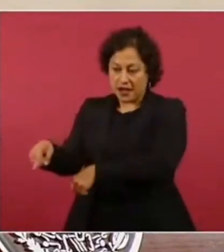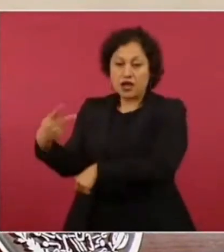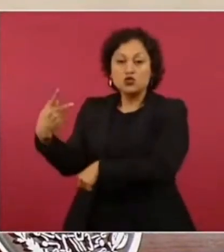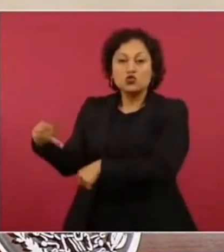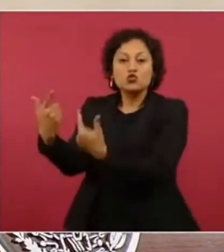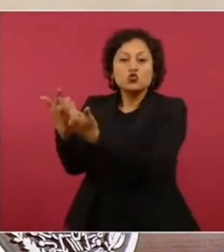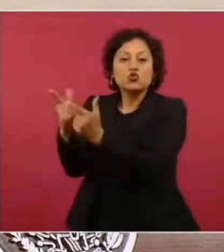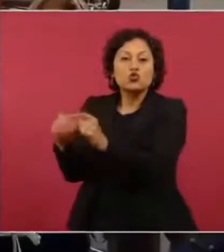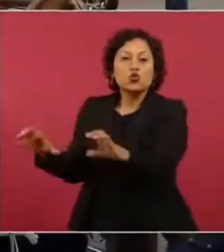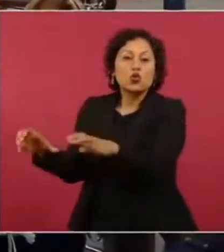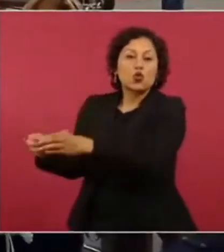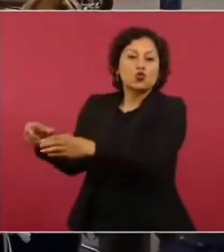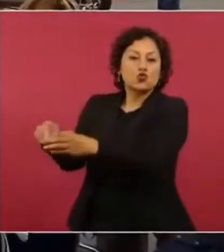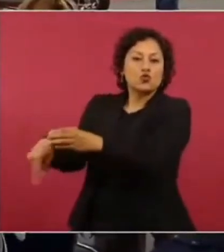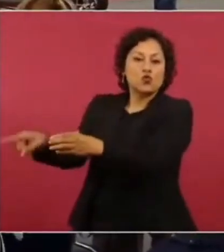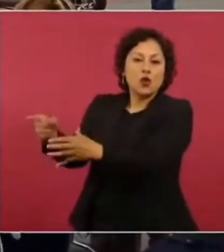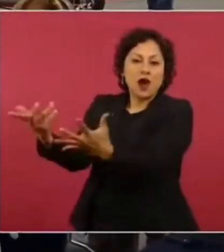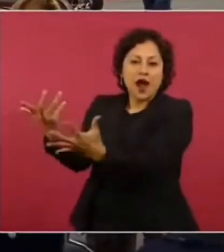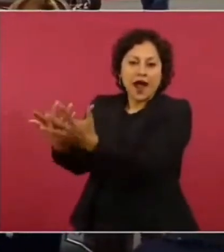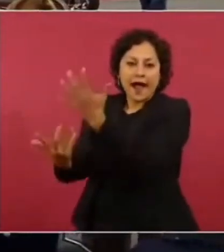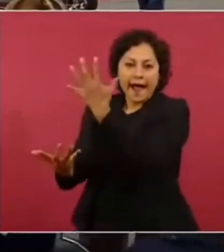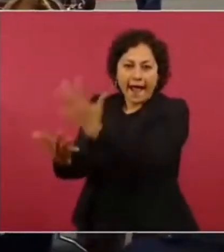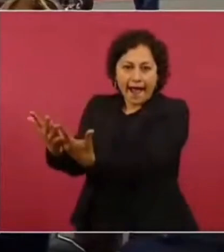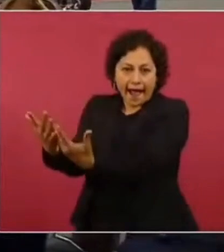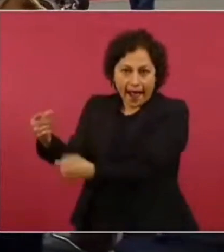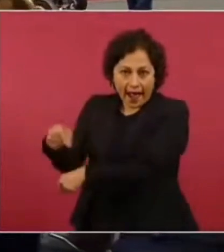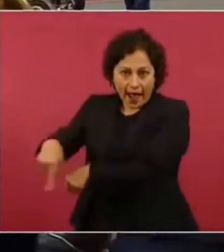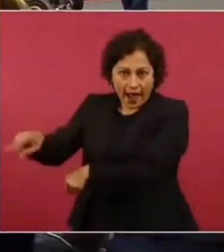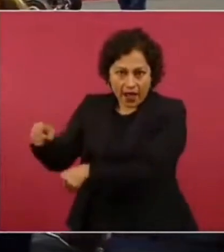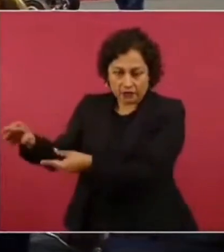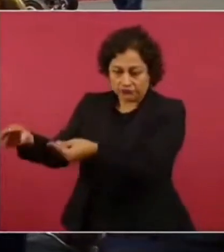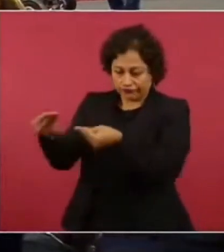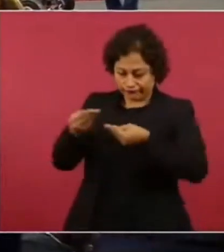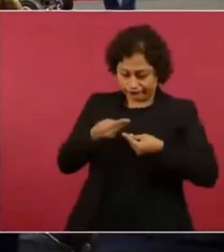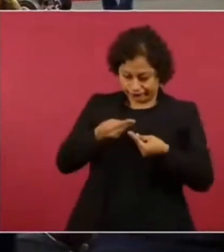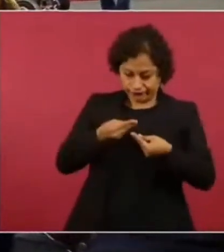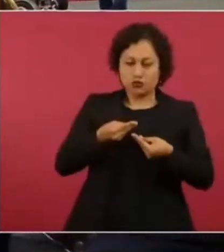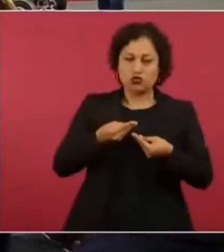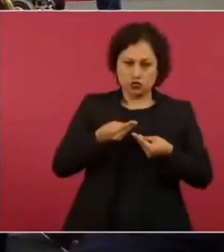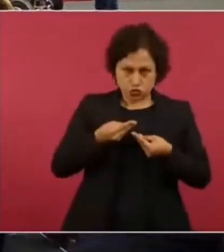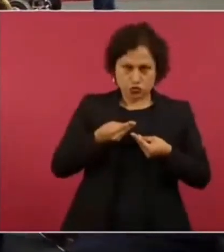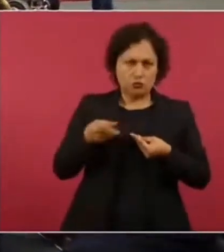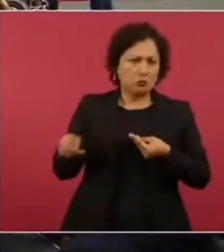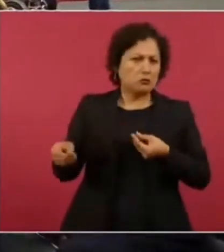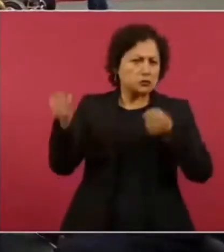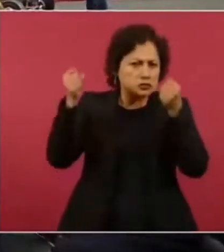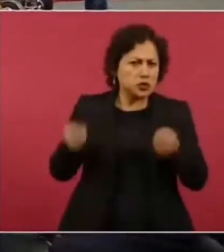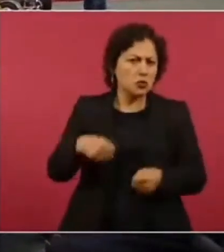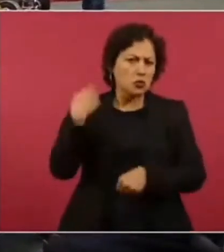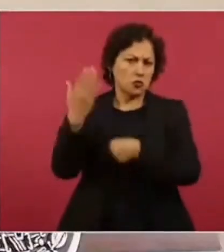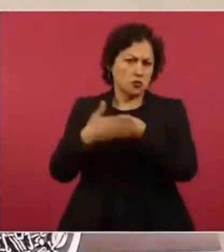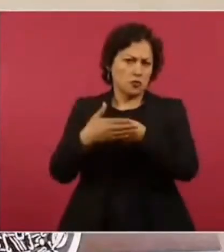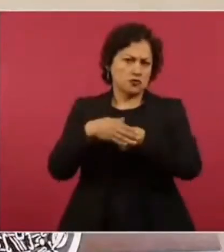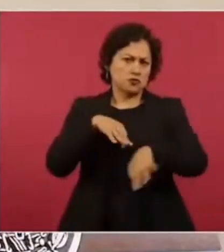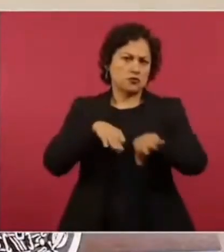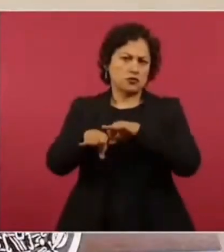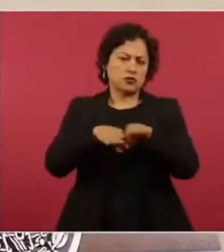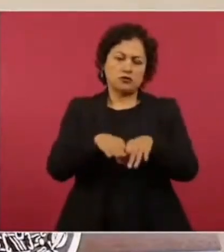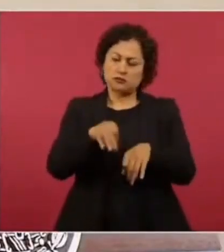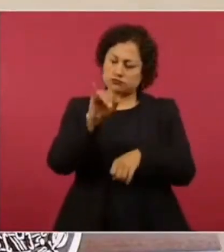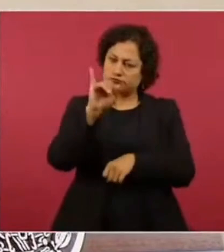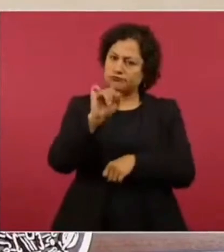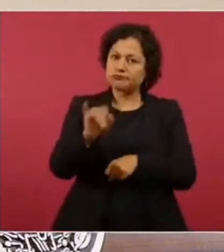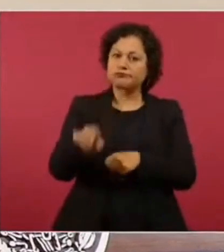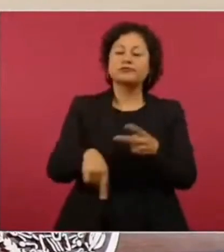Entonces, sí hay ya bastante trabajo. Acerca de lo de las granjas porcícolas, se está